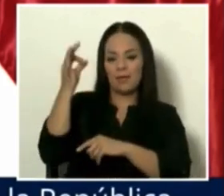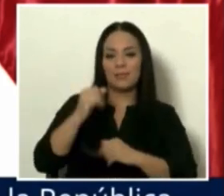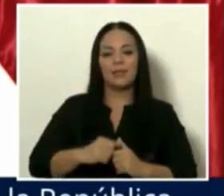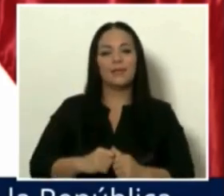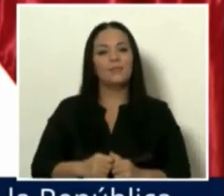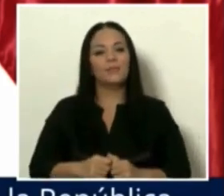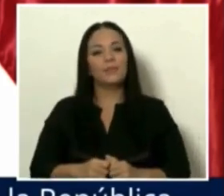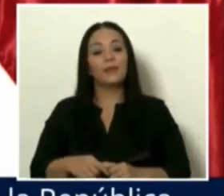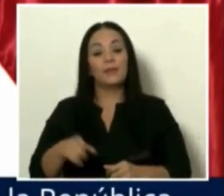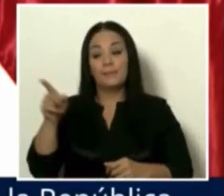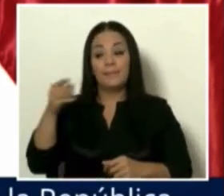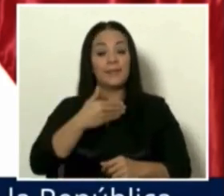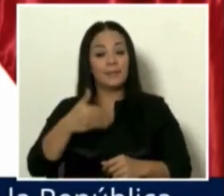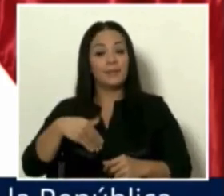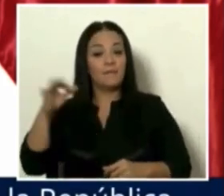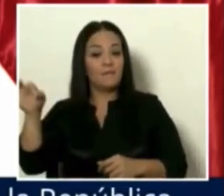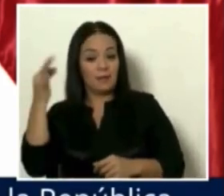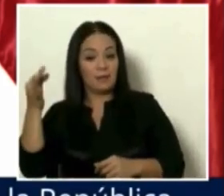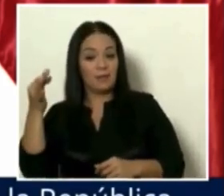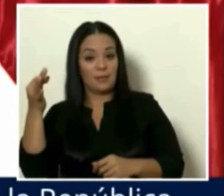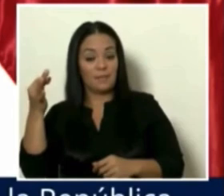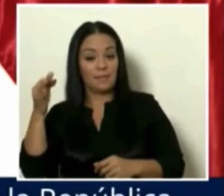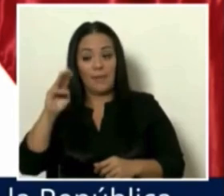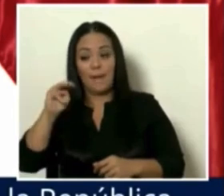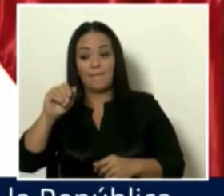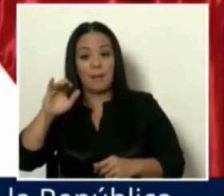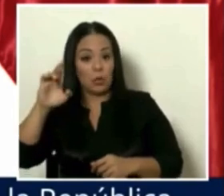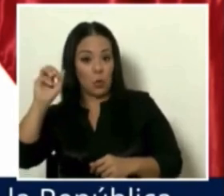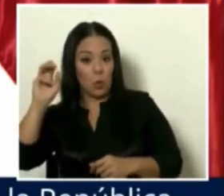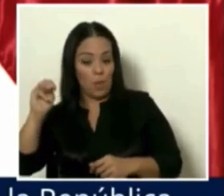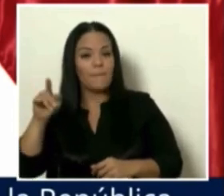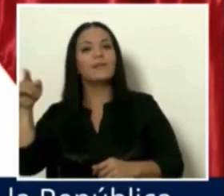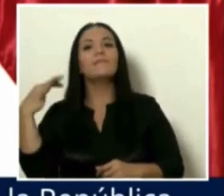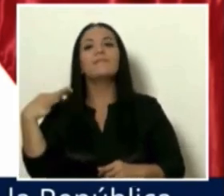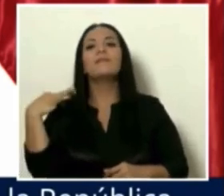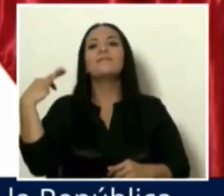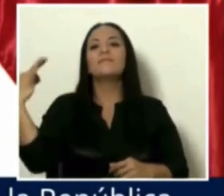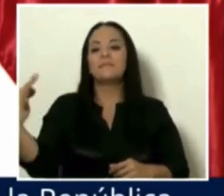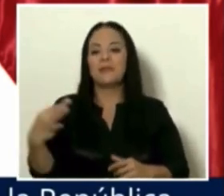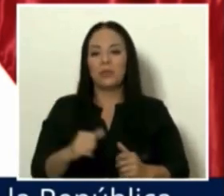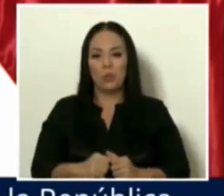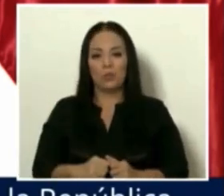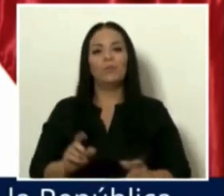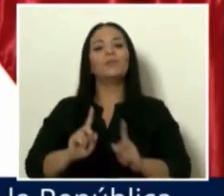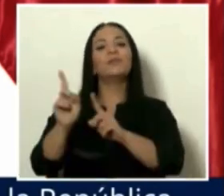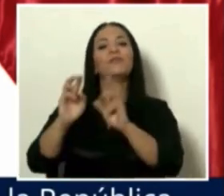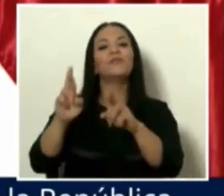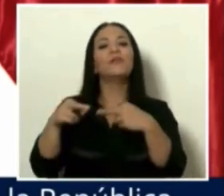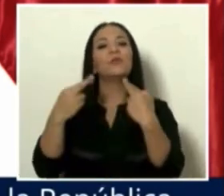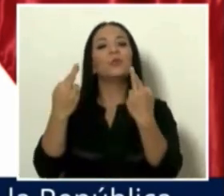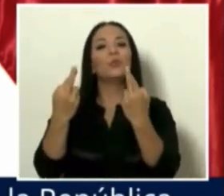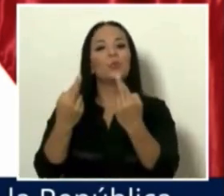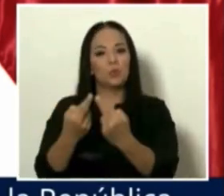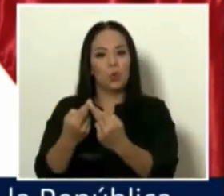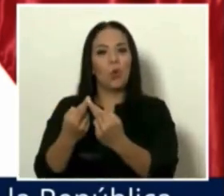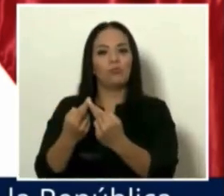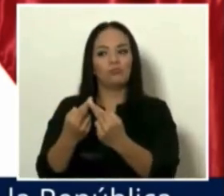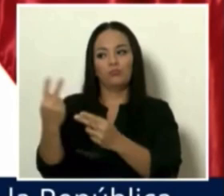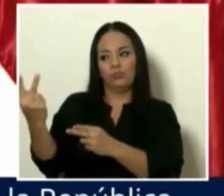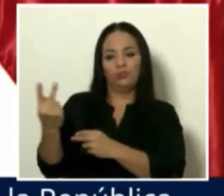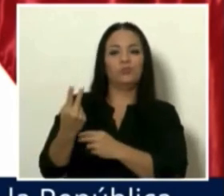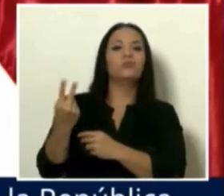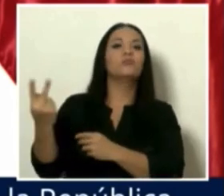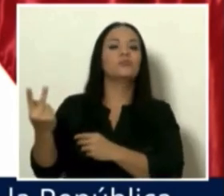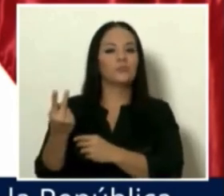de Francia, el presidente Macron, el señor Macron, me invitó a una reunión bilateral, es una